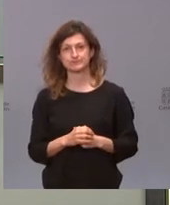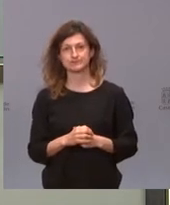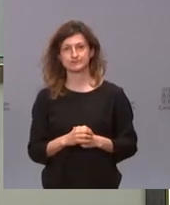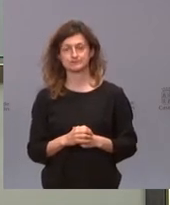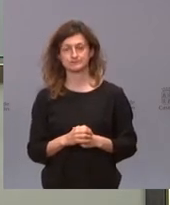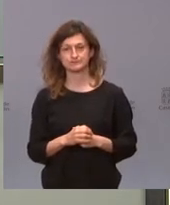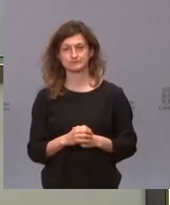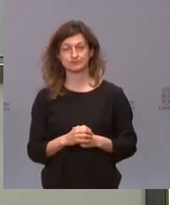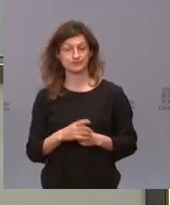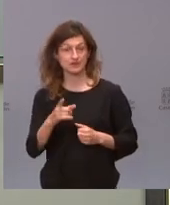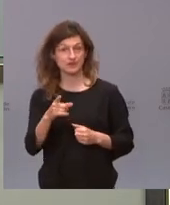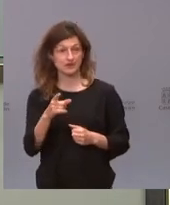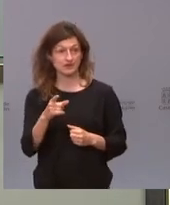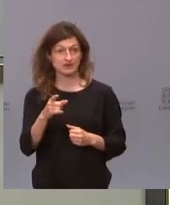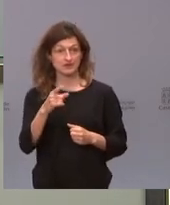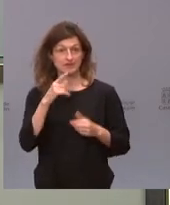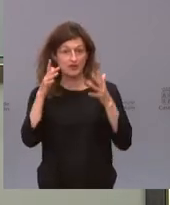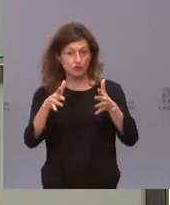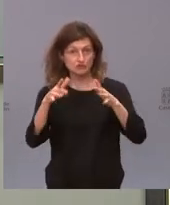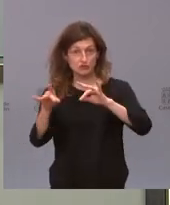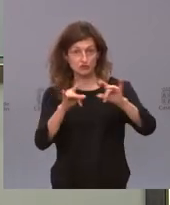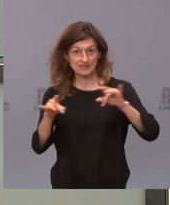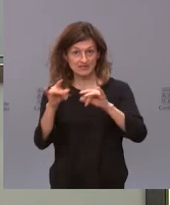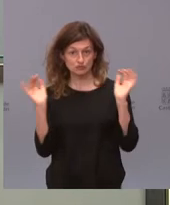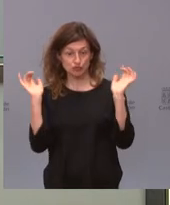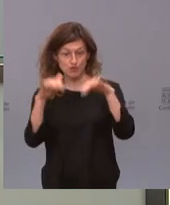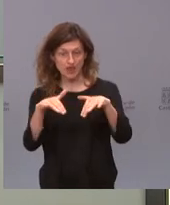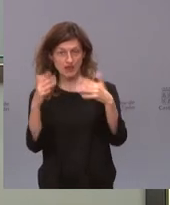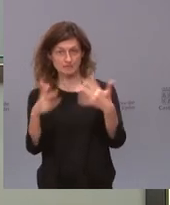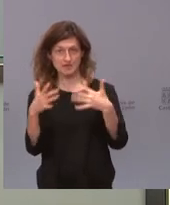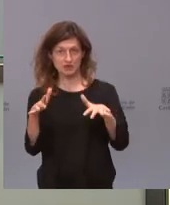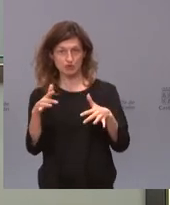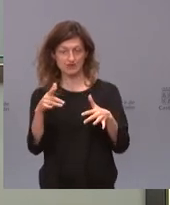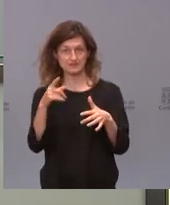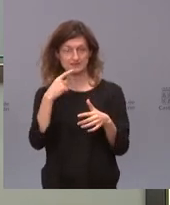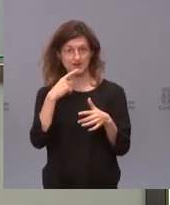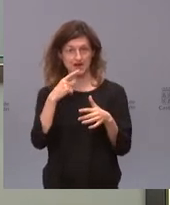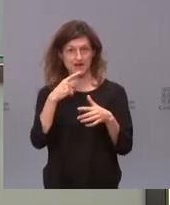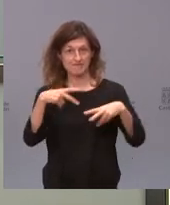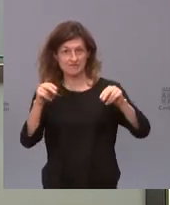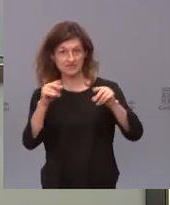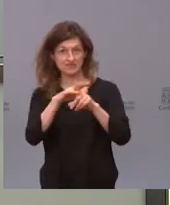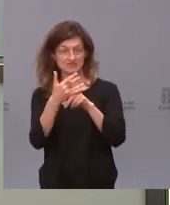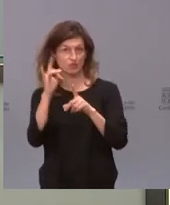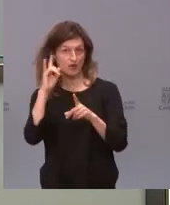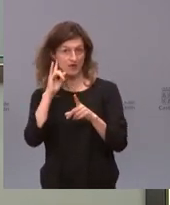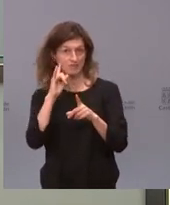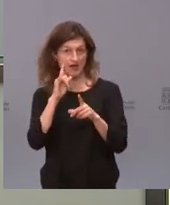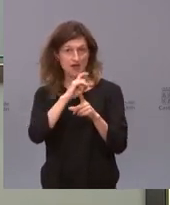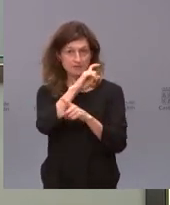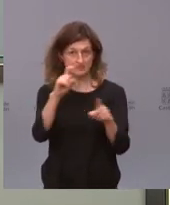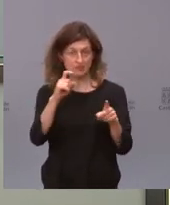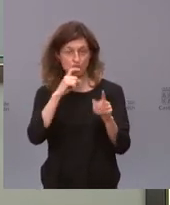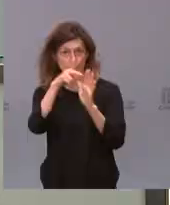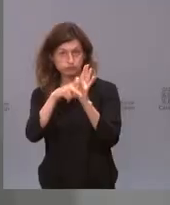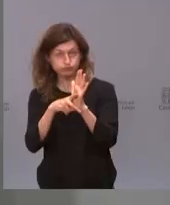Sí, ¿espera que en el Consejo Interterritorial de este miércoles les den instrucciones ya sobre el fin del estado de alarma después del día 9? ¿Vas a estar algún